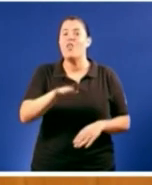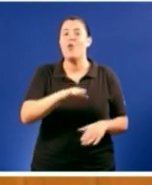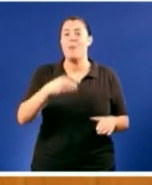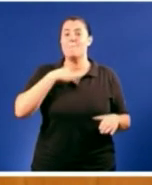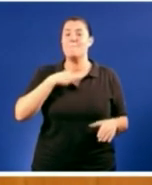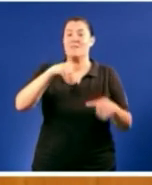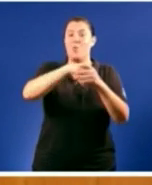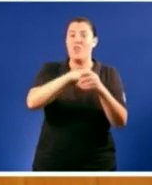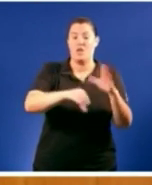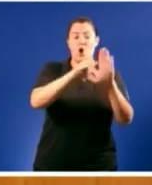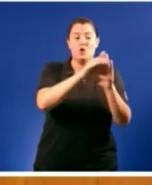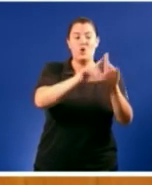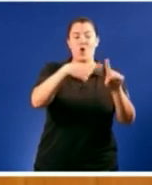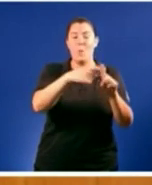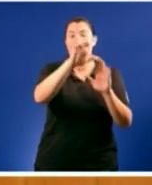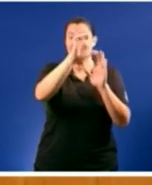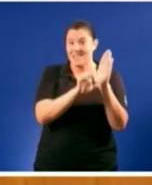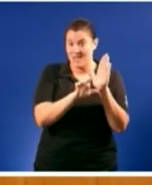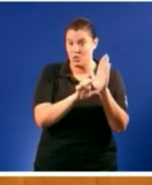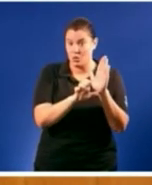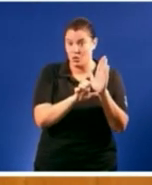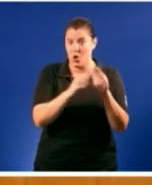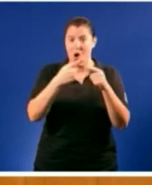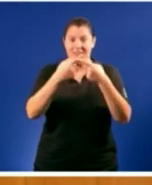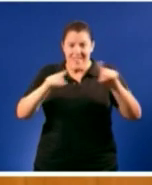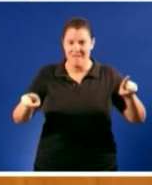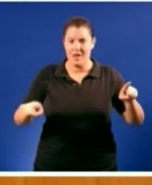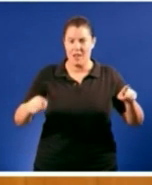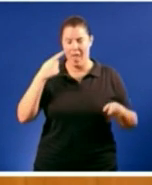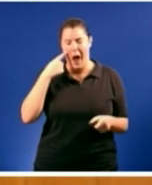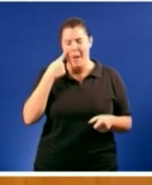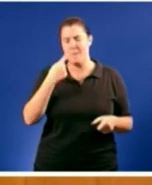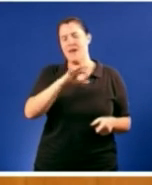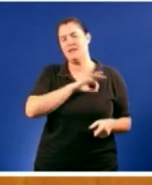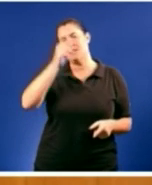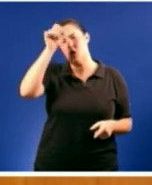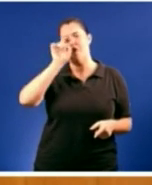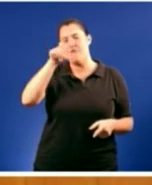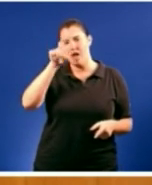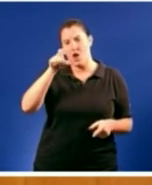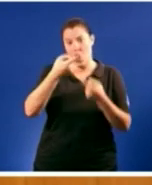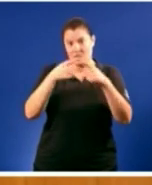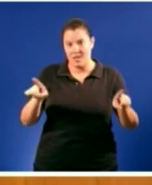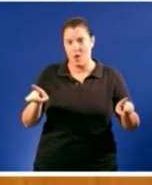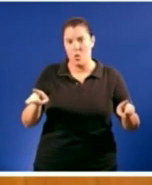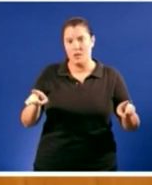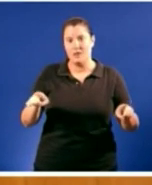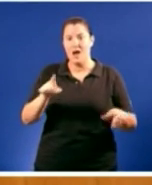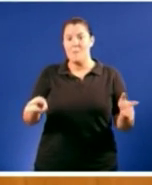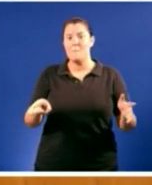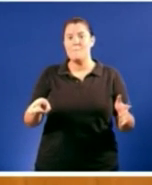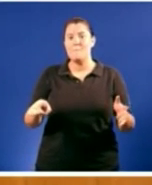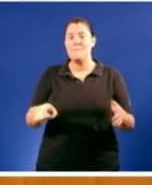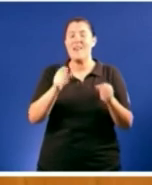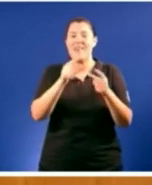Estatuto. Cando asimetría, a ver si se entera, señor Fijó, favorece a Galiza. Porque non